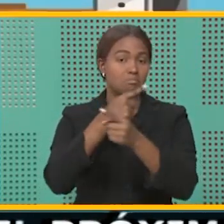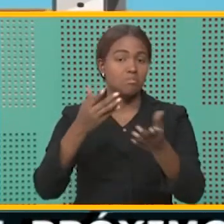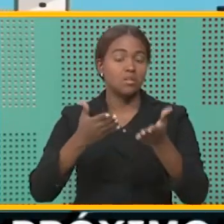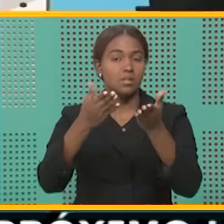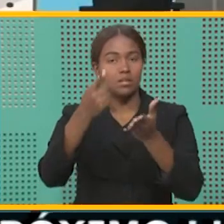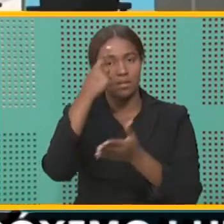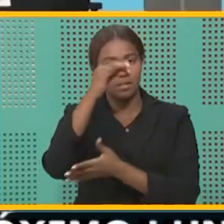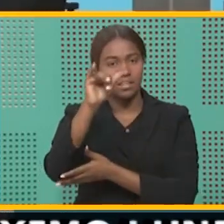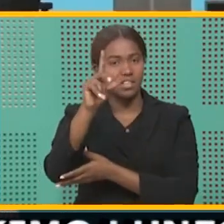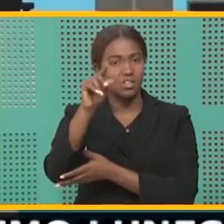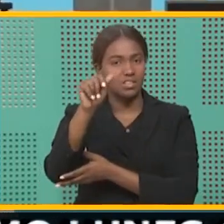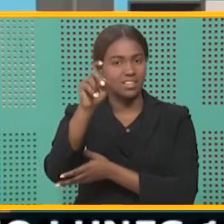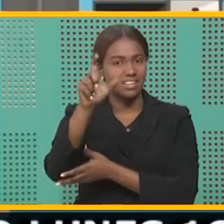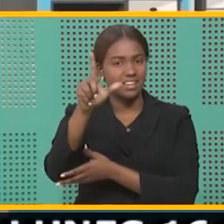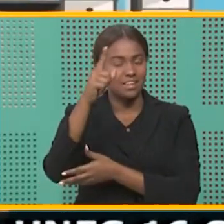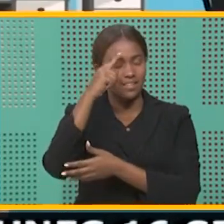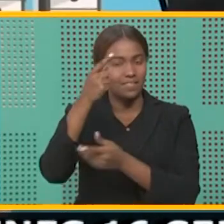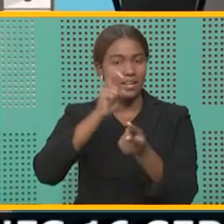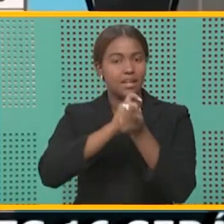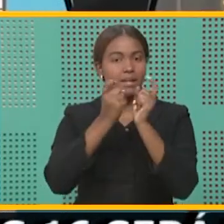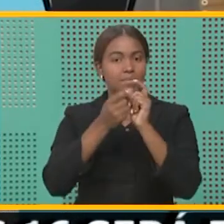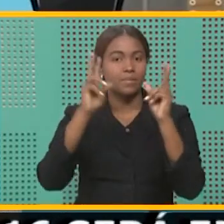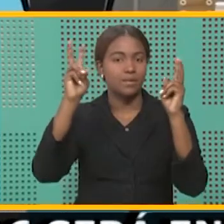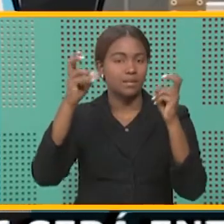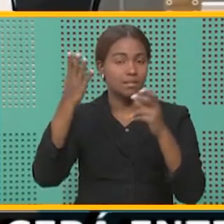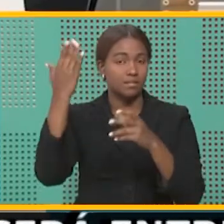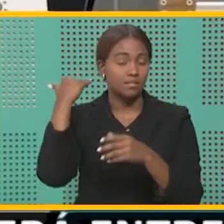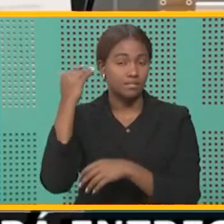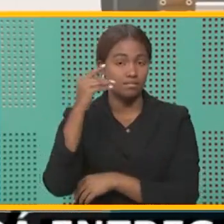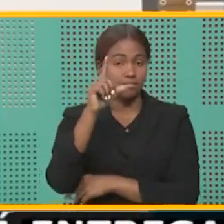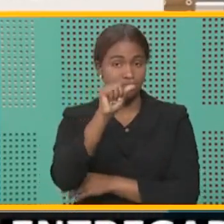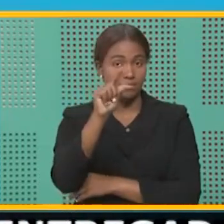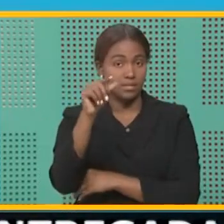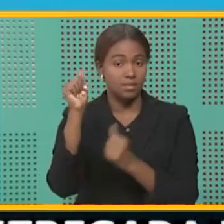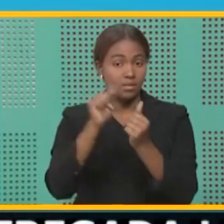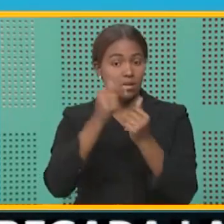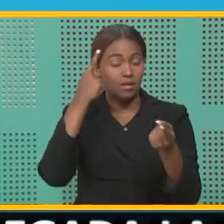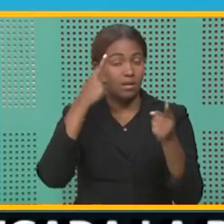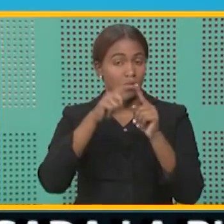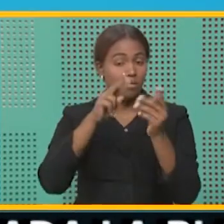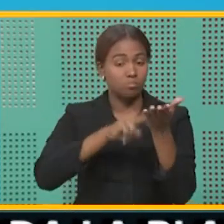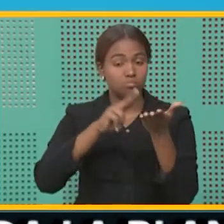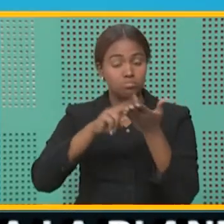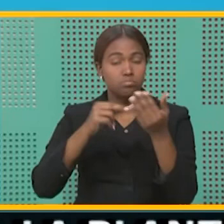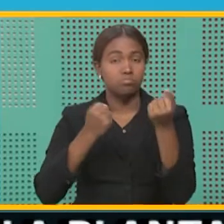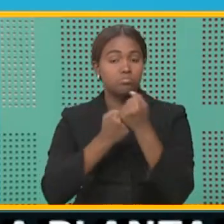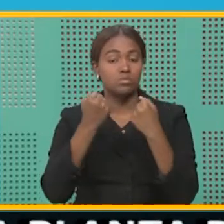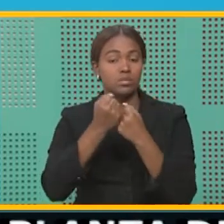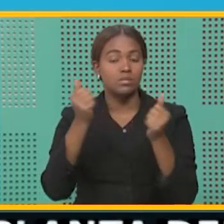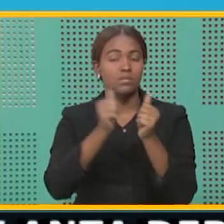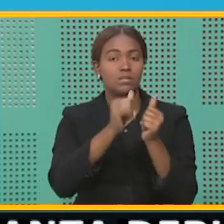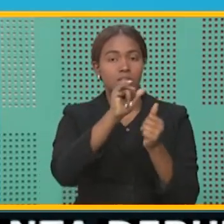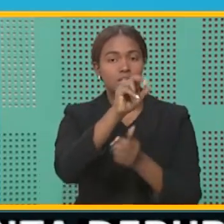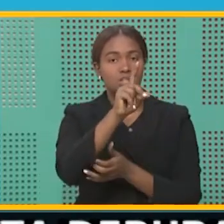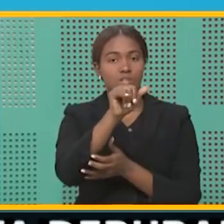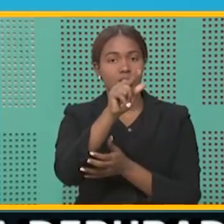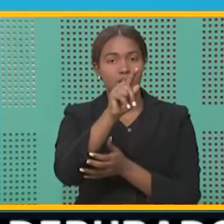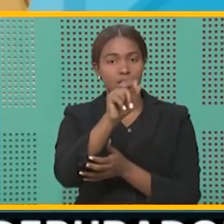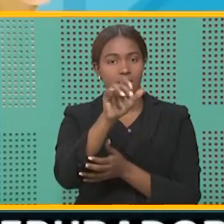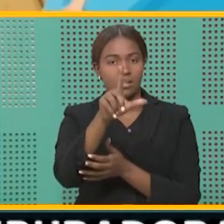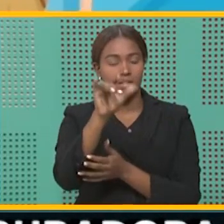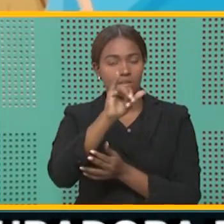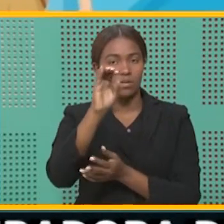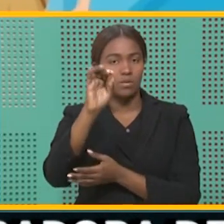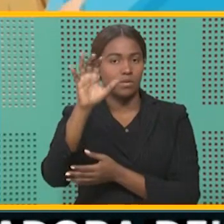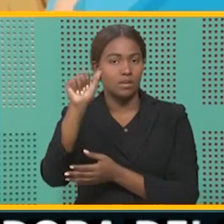el Indotel a propósito de la renovación en enero de 2020 del convenio de cooperación firmado entre el Indotel y la OEA, que